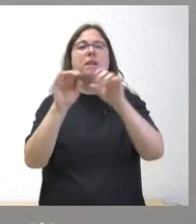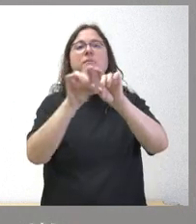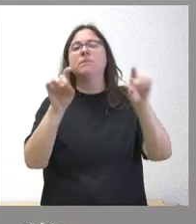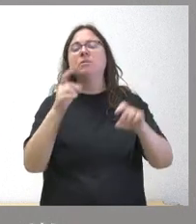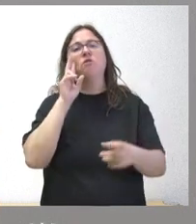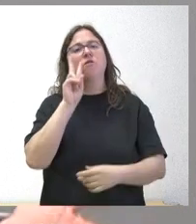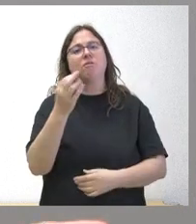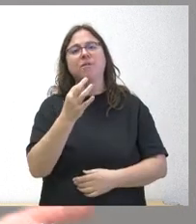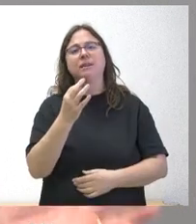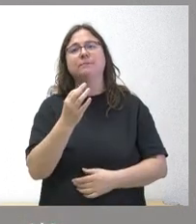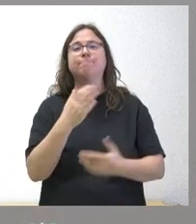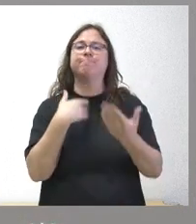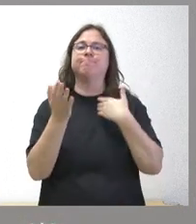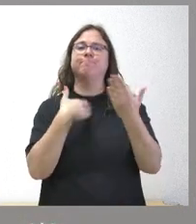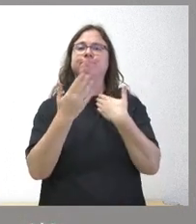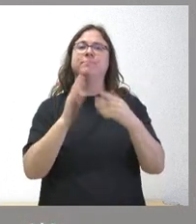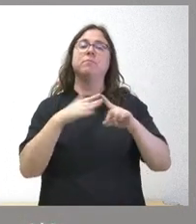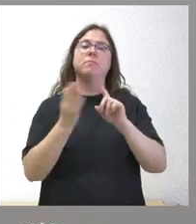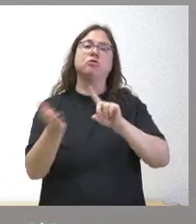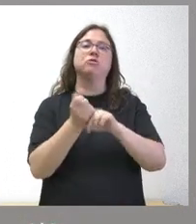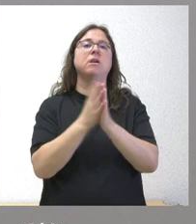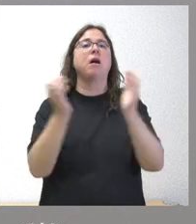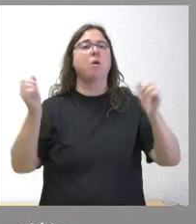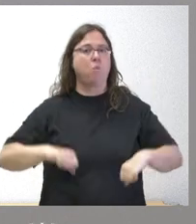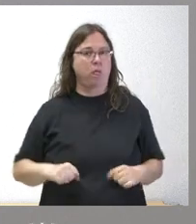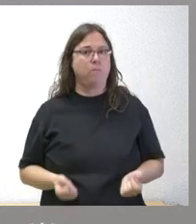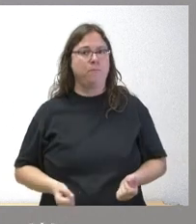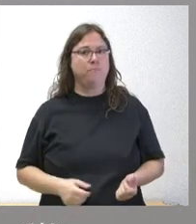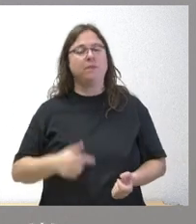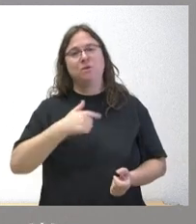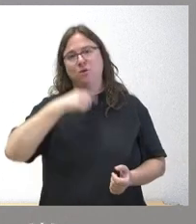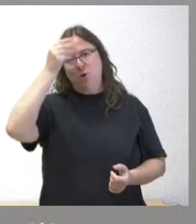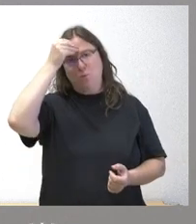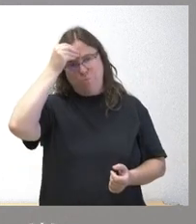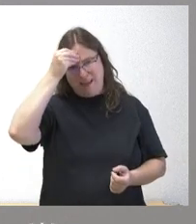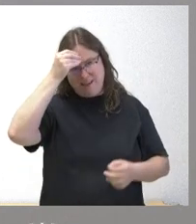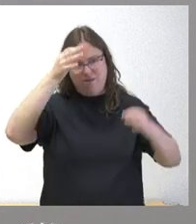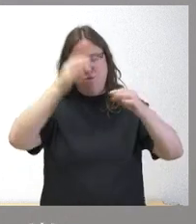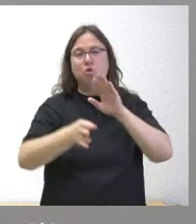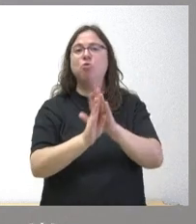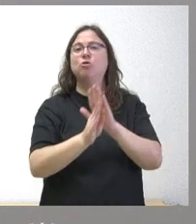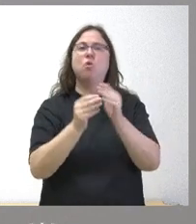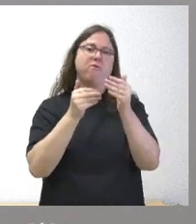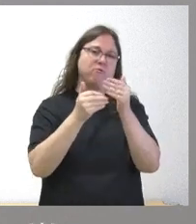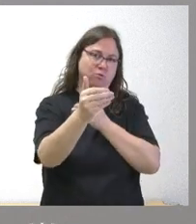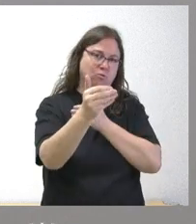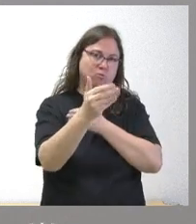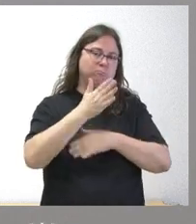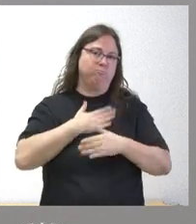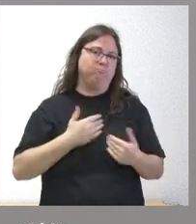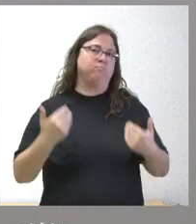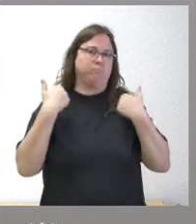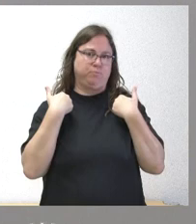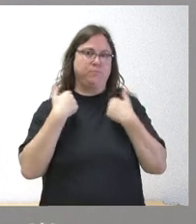un interlocutor para el diálogo y para alcanzar acuerdos esto es lo que he pensado siempre y lo que vamos a seguir haciendo en el futuro al menos en la parte que a me puede